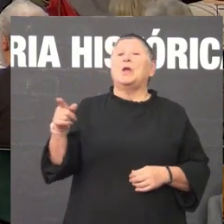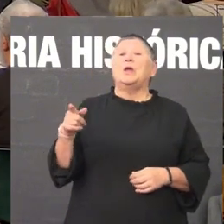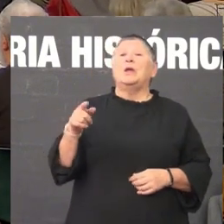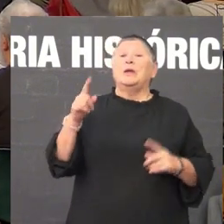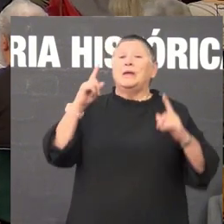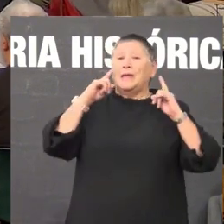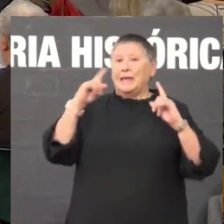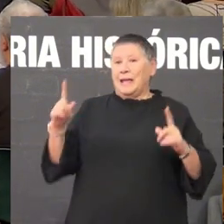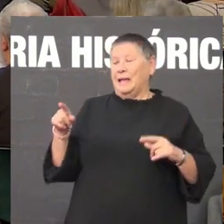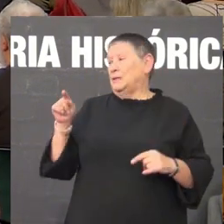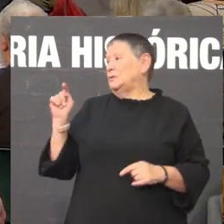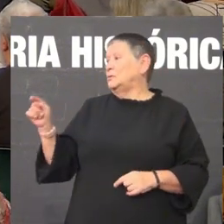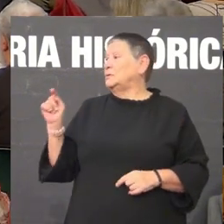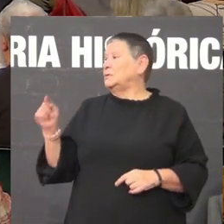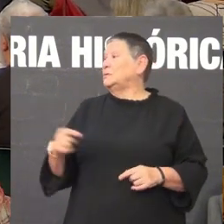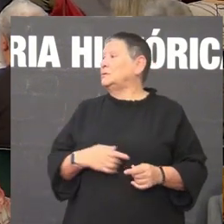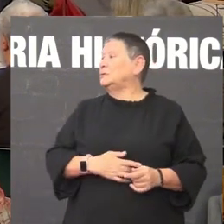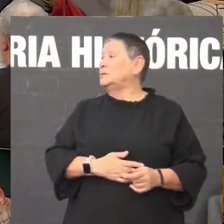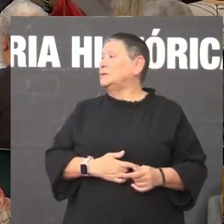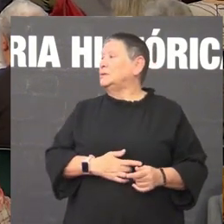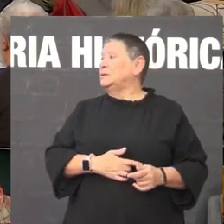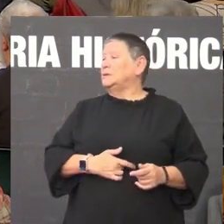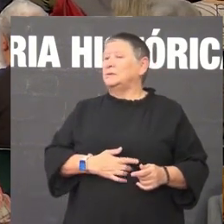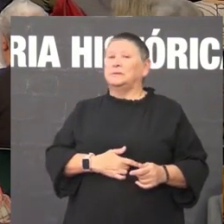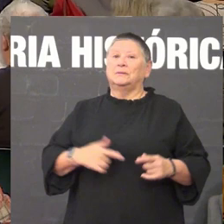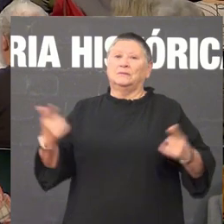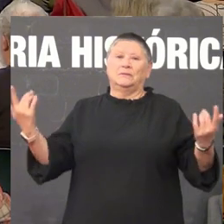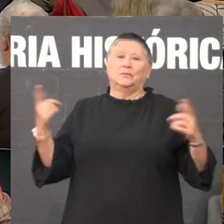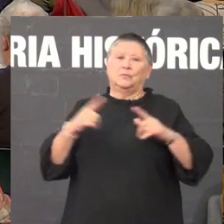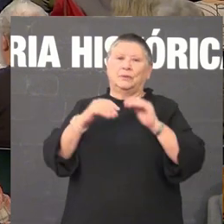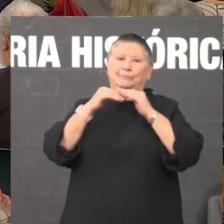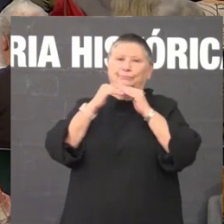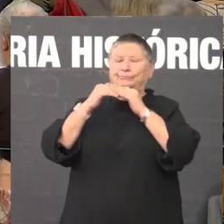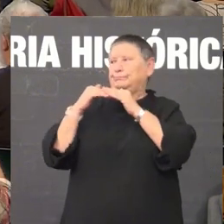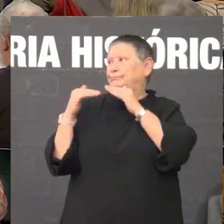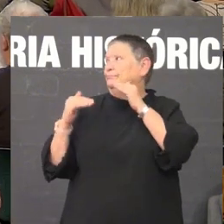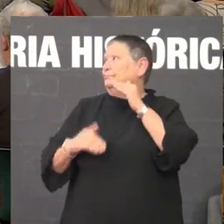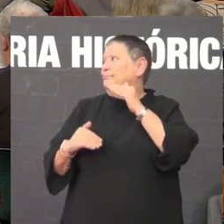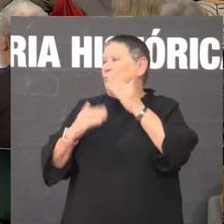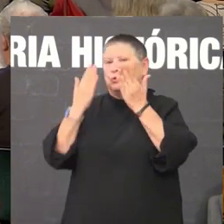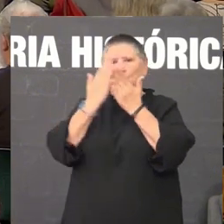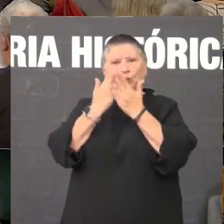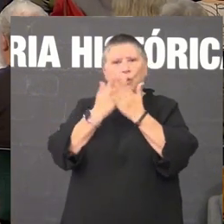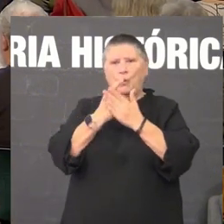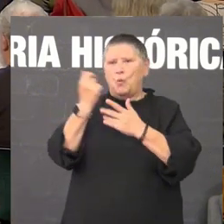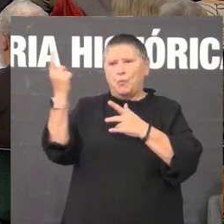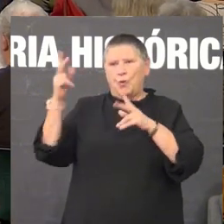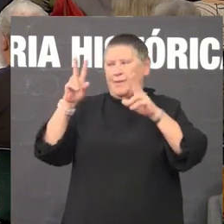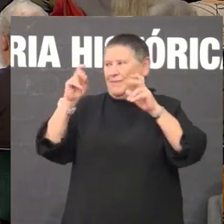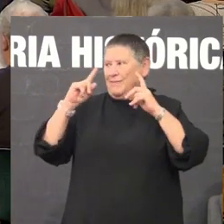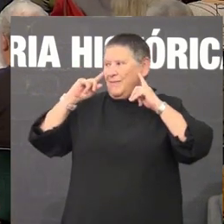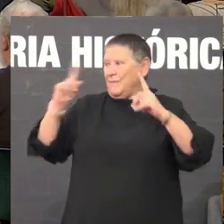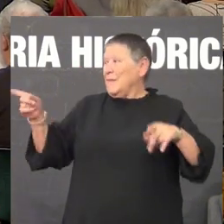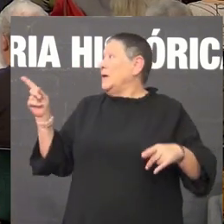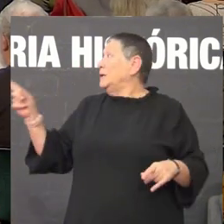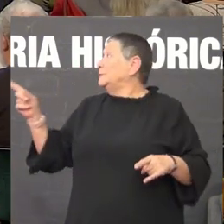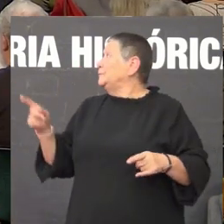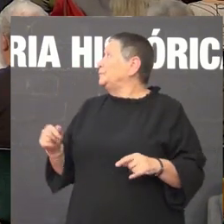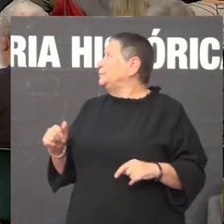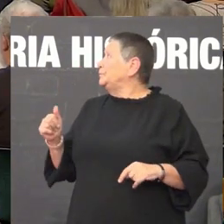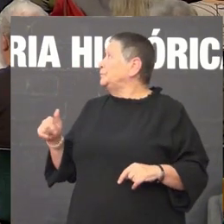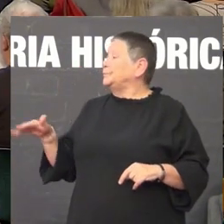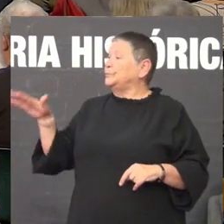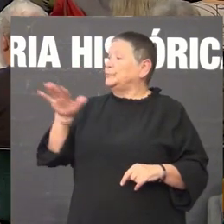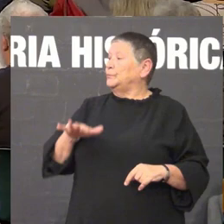está infraestudado infraestudado tamén para a miña para a miña sorpresa coñese de seguramente todas e todos